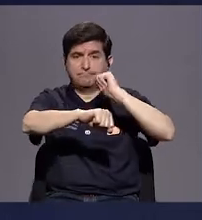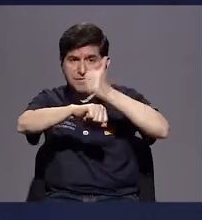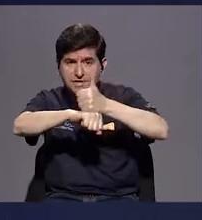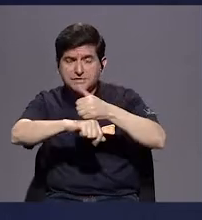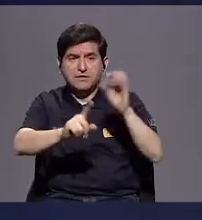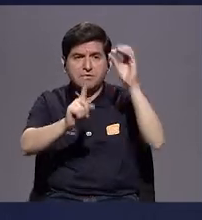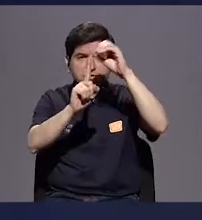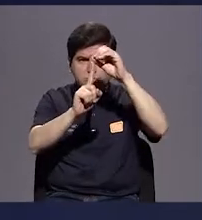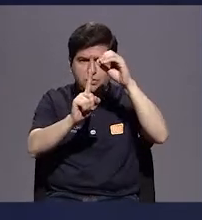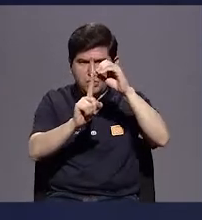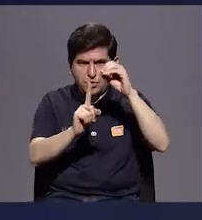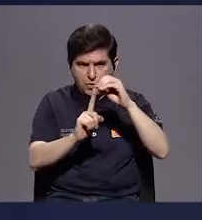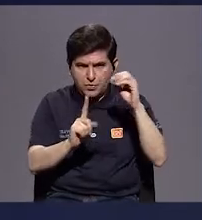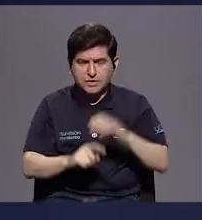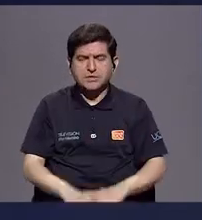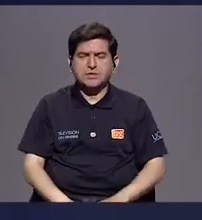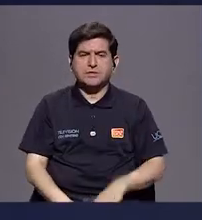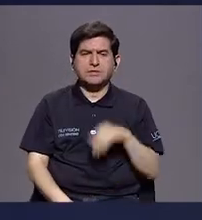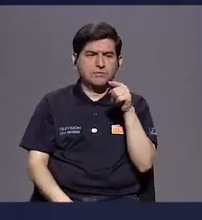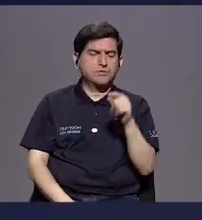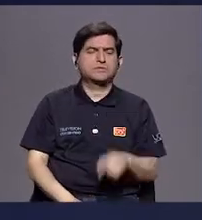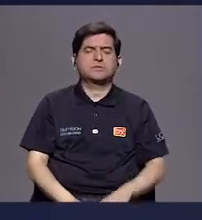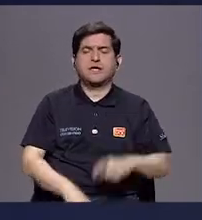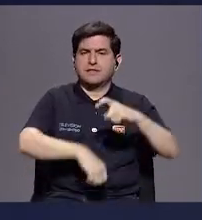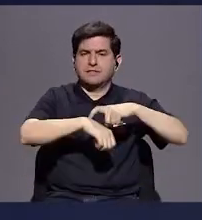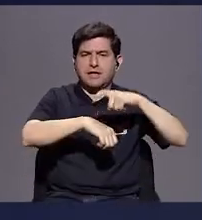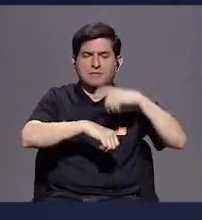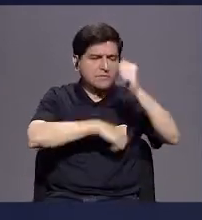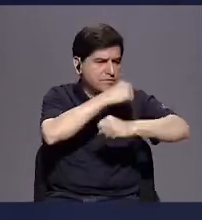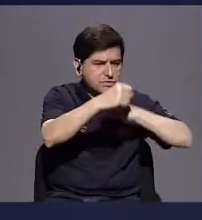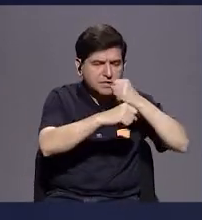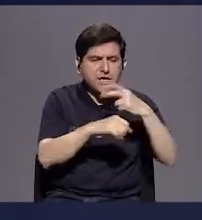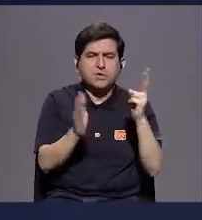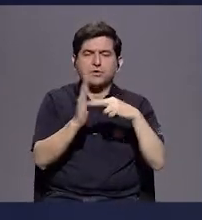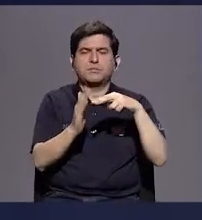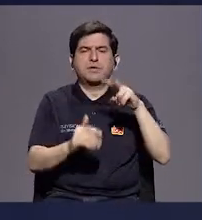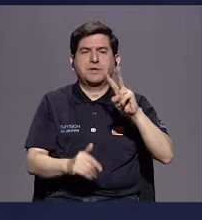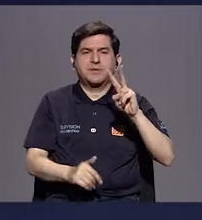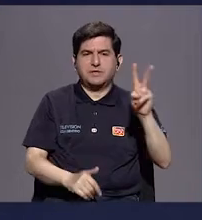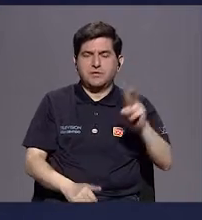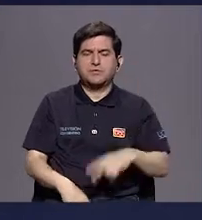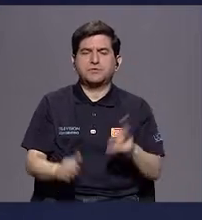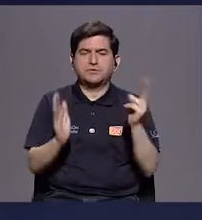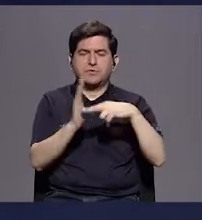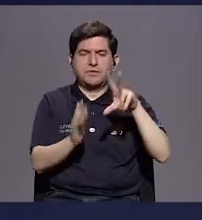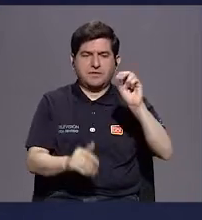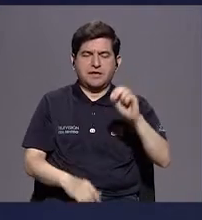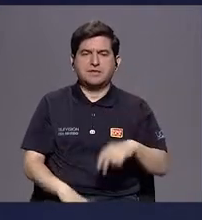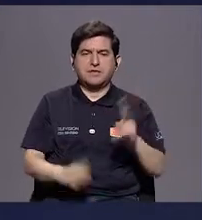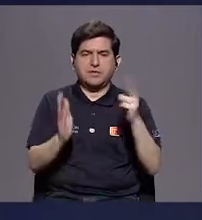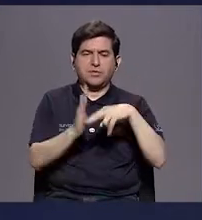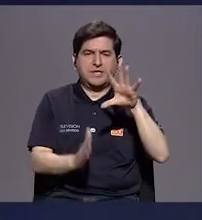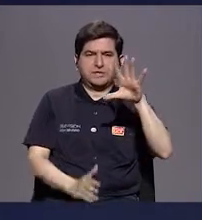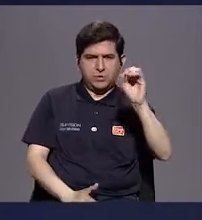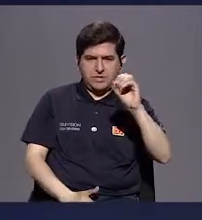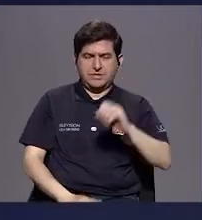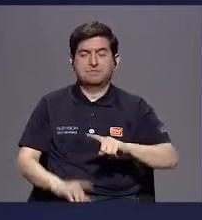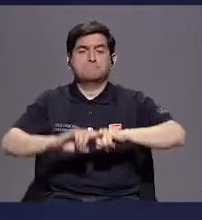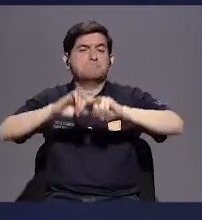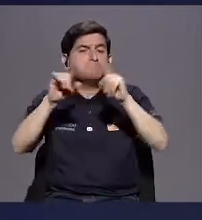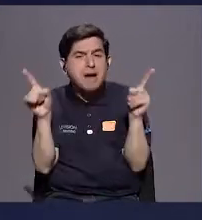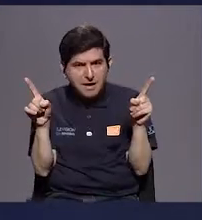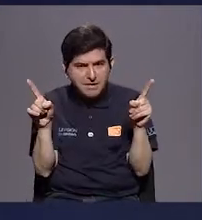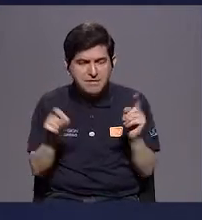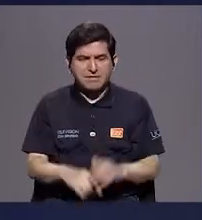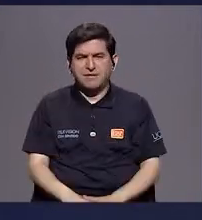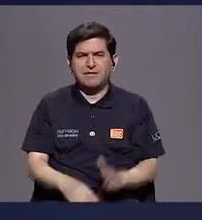objetivos definidos en plazos, en años, 2022, 2030, 2050. Sin